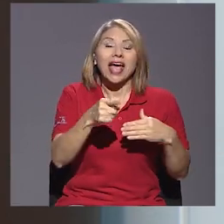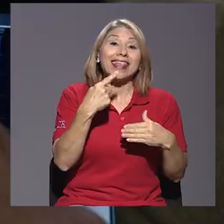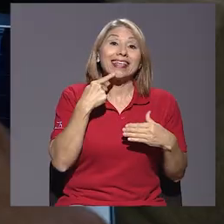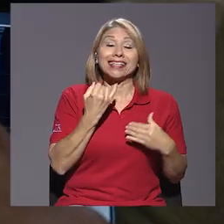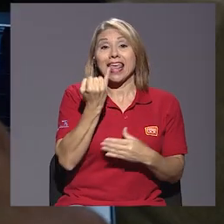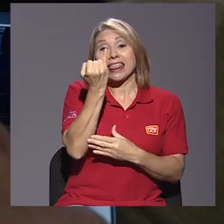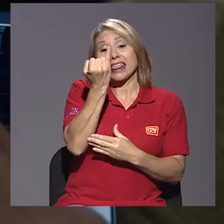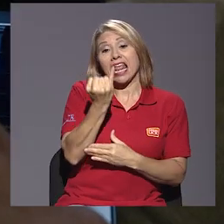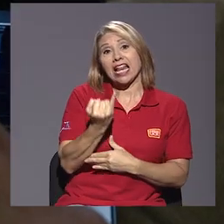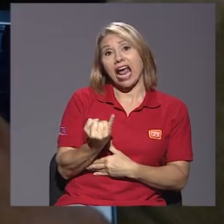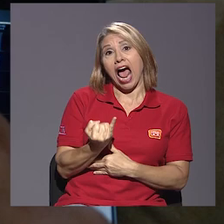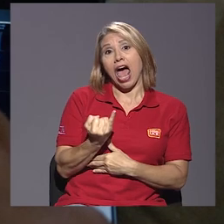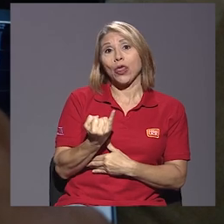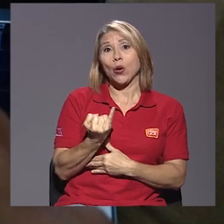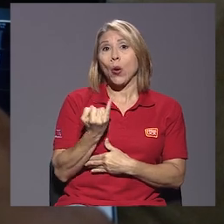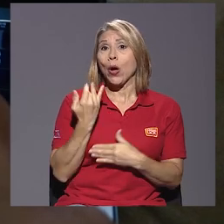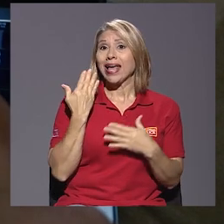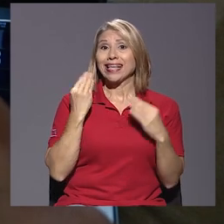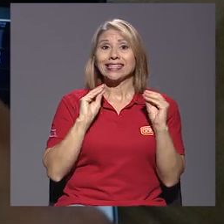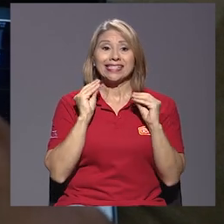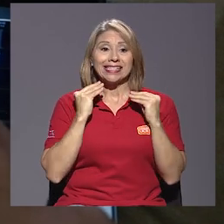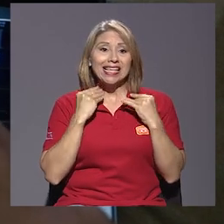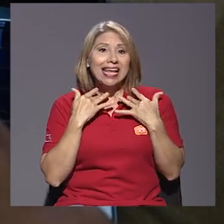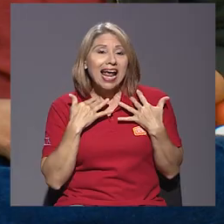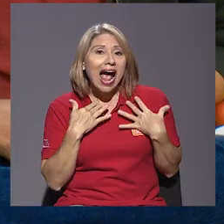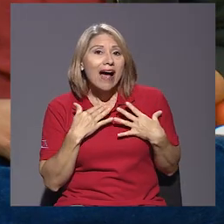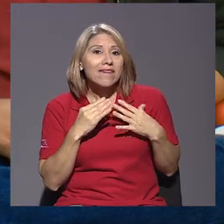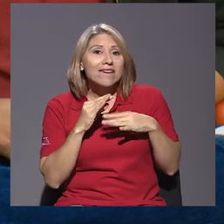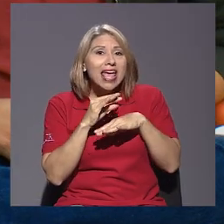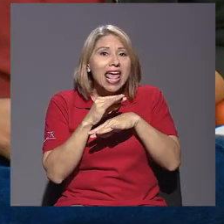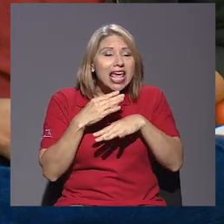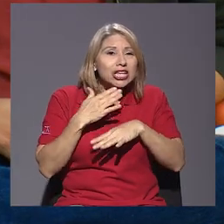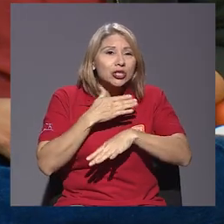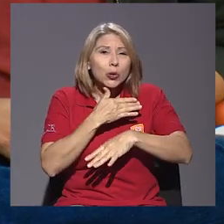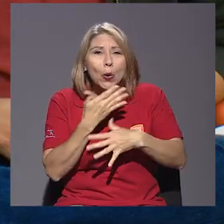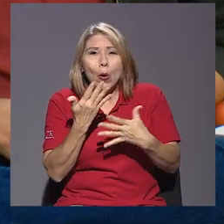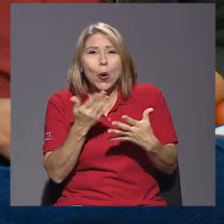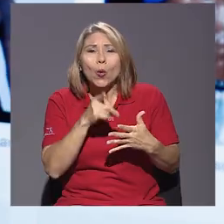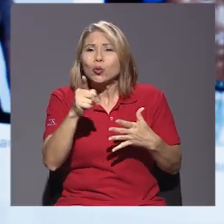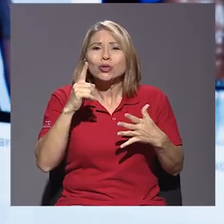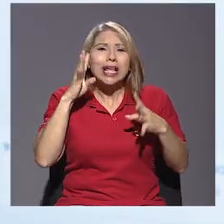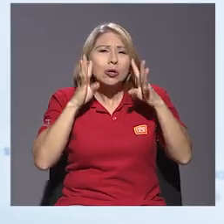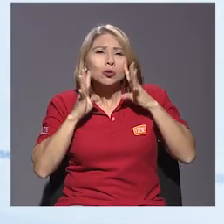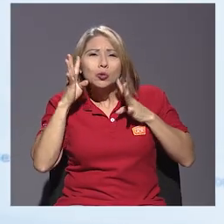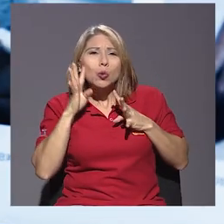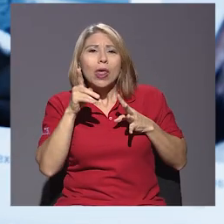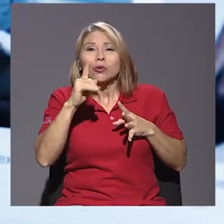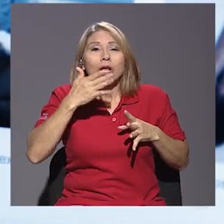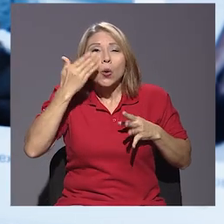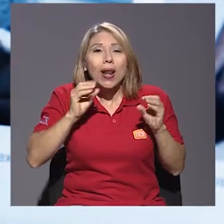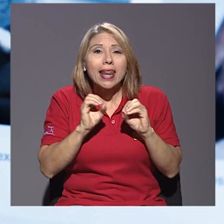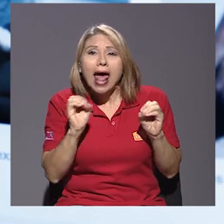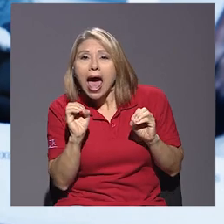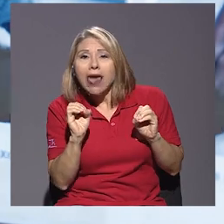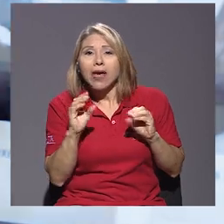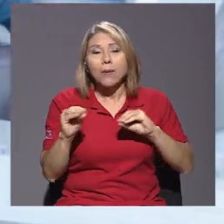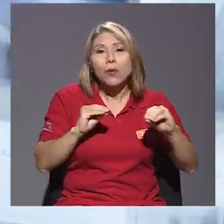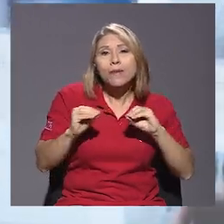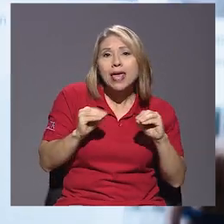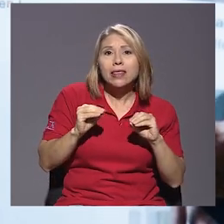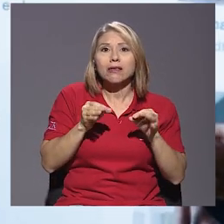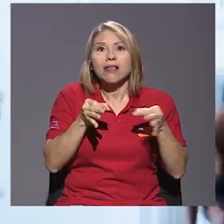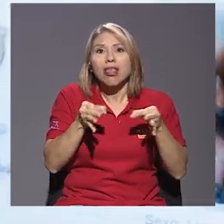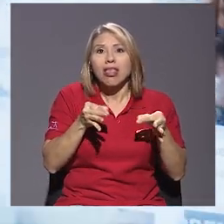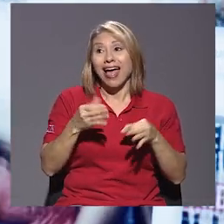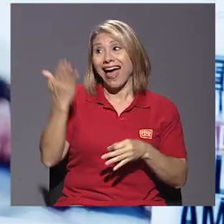cabello, usted no suda, usted no huele, no hay ciertos movimientos. Por ejemplo, una vez estuve con una muchacha